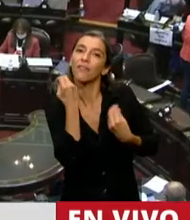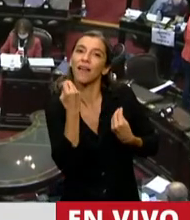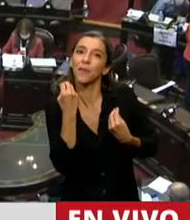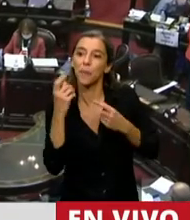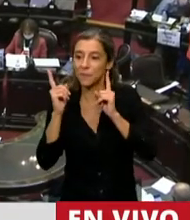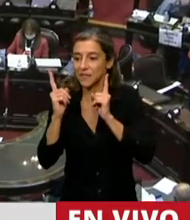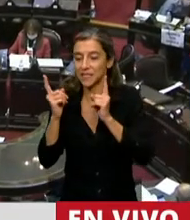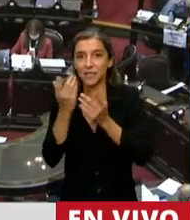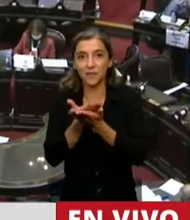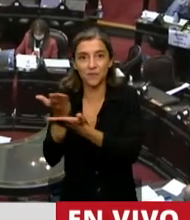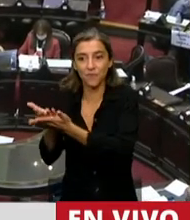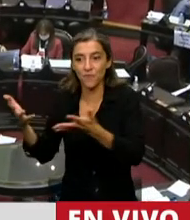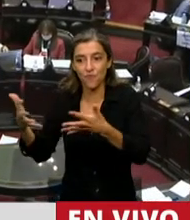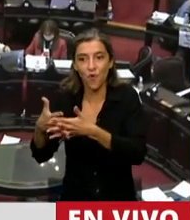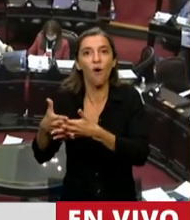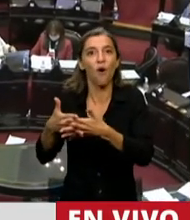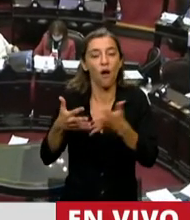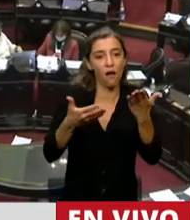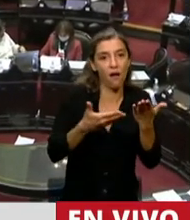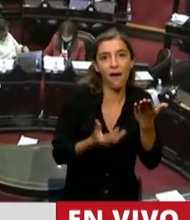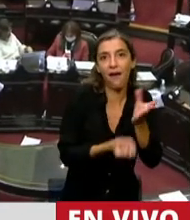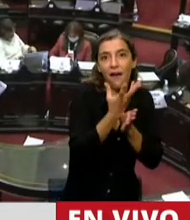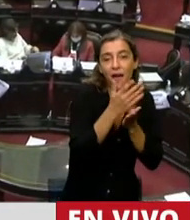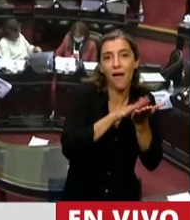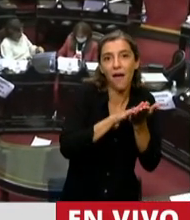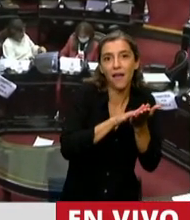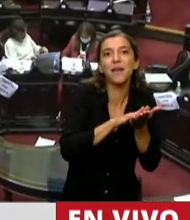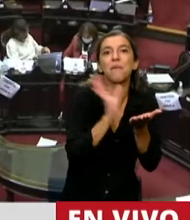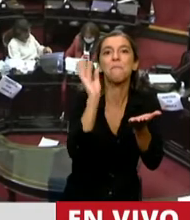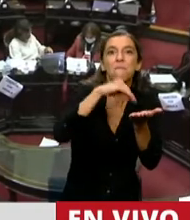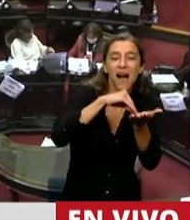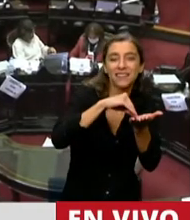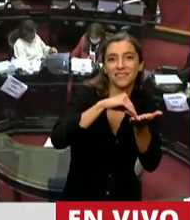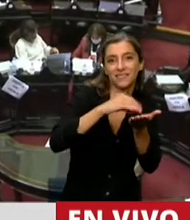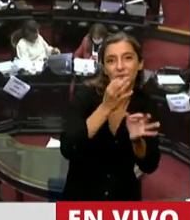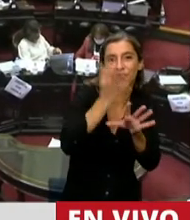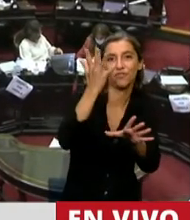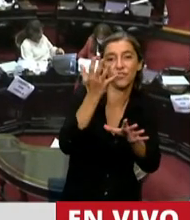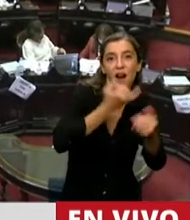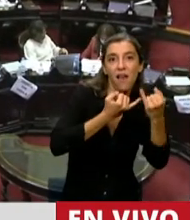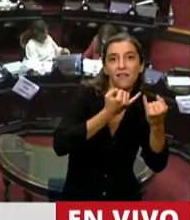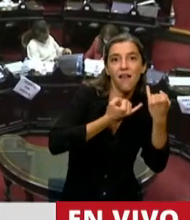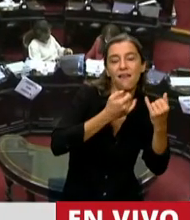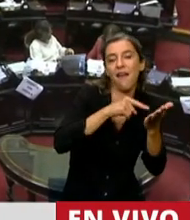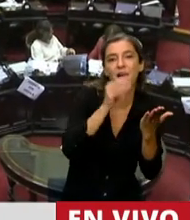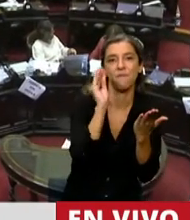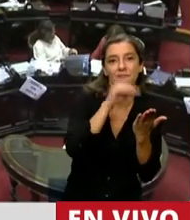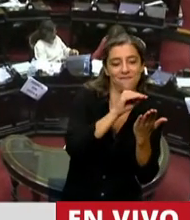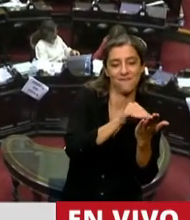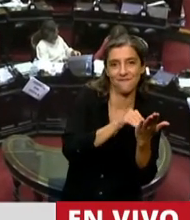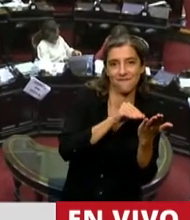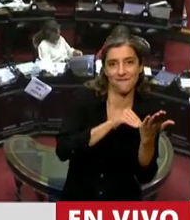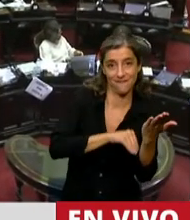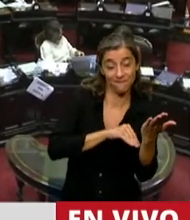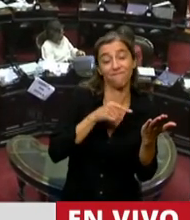todos sus aportes ayornaron mucho, extraordinariamente, para que tuviéramos un mejor proyecto que